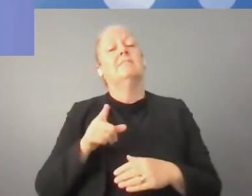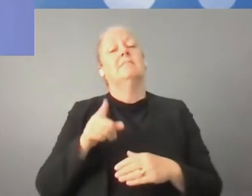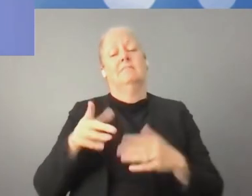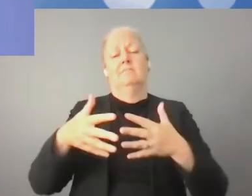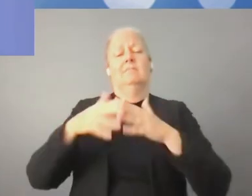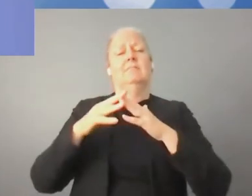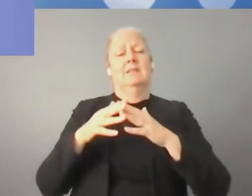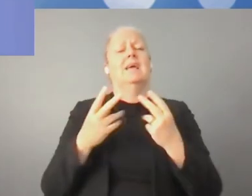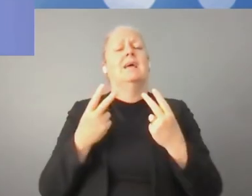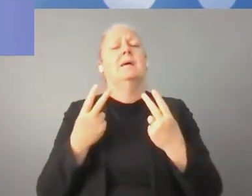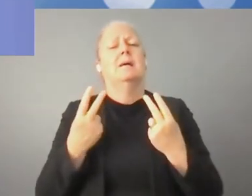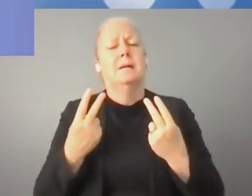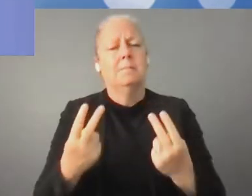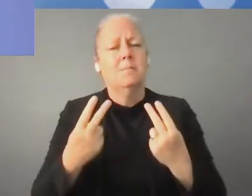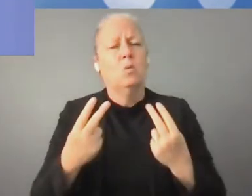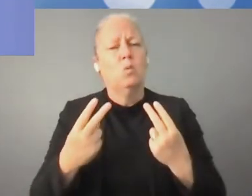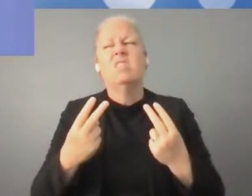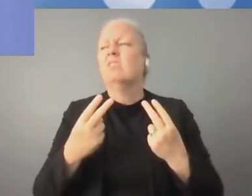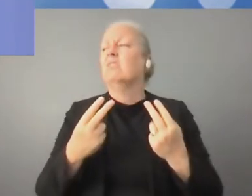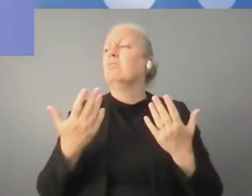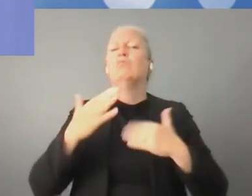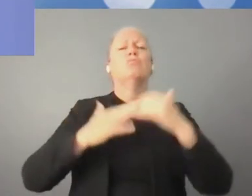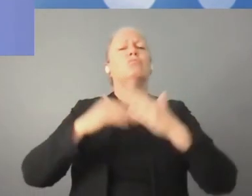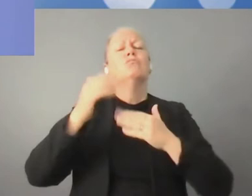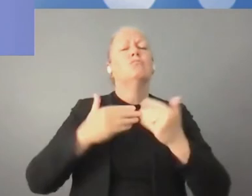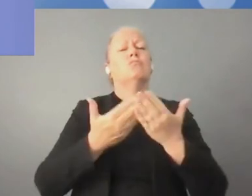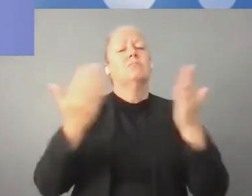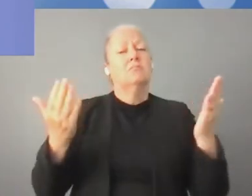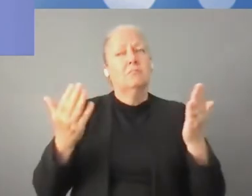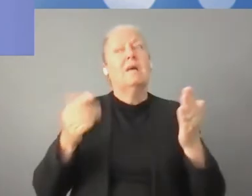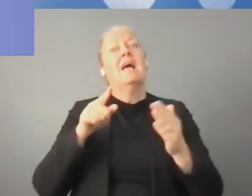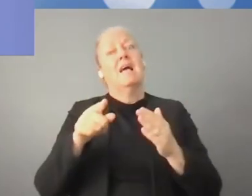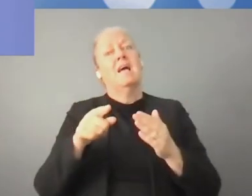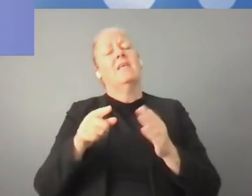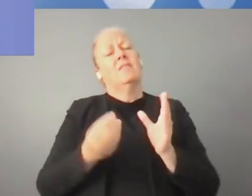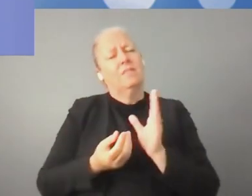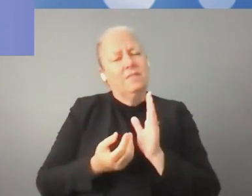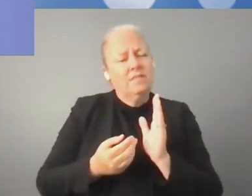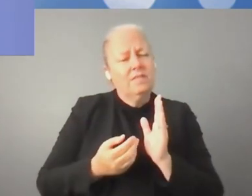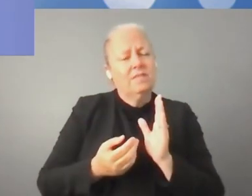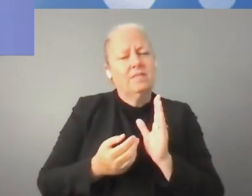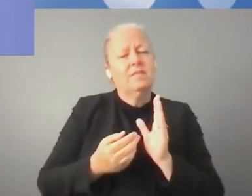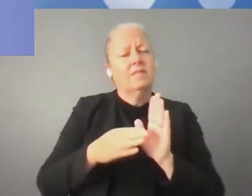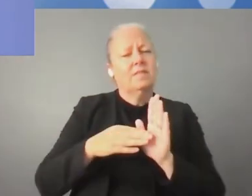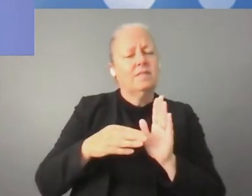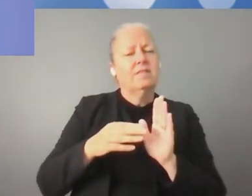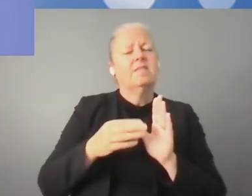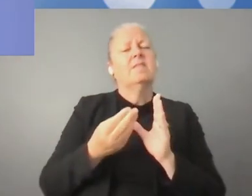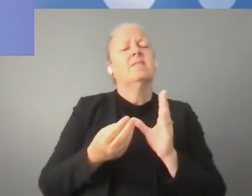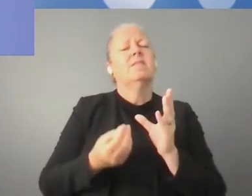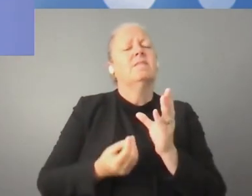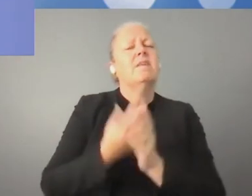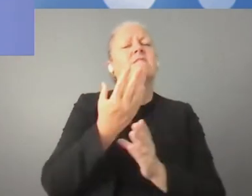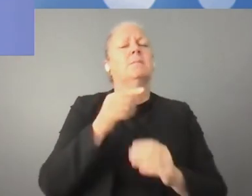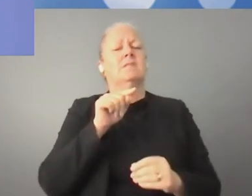es crear la infraestructura adecuada, sobre todo en los países, en los estados en desarrollo, para que nuestra